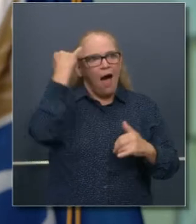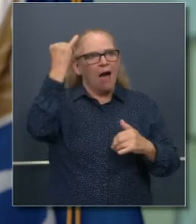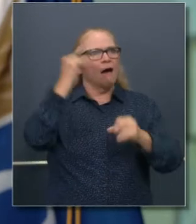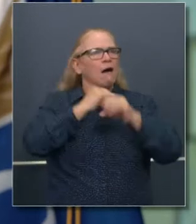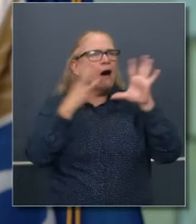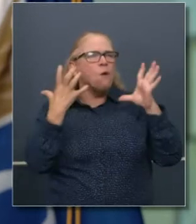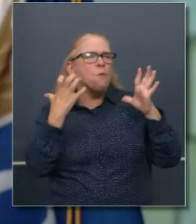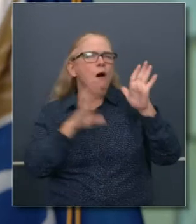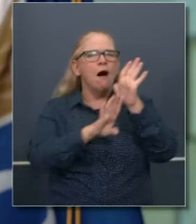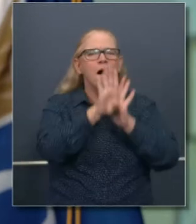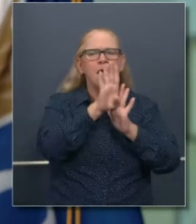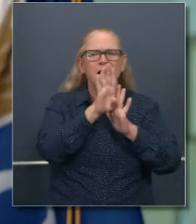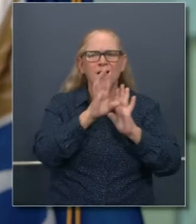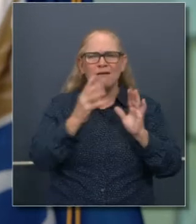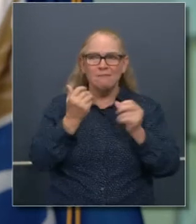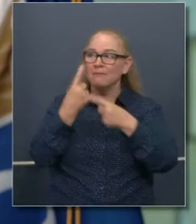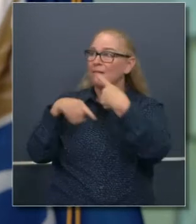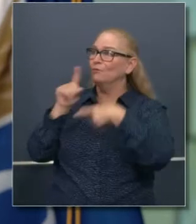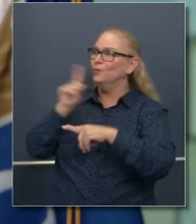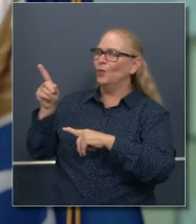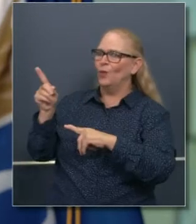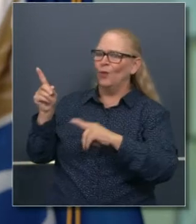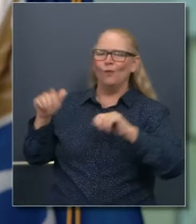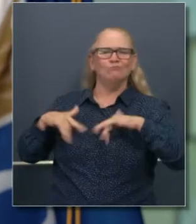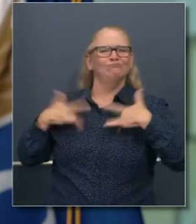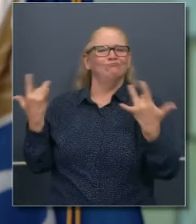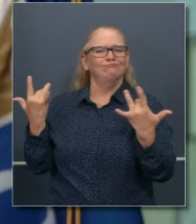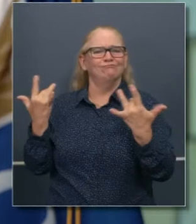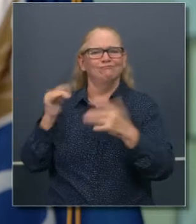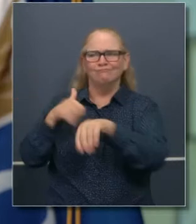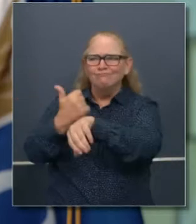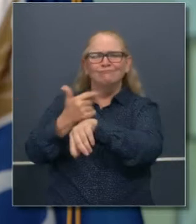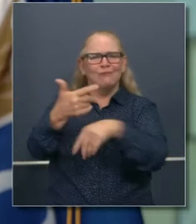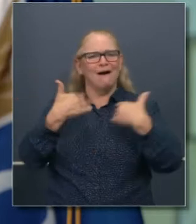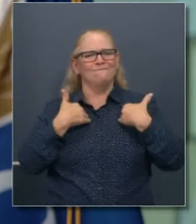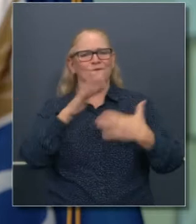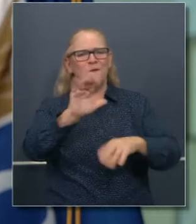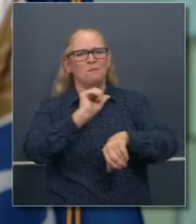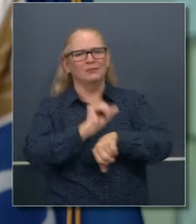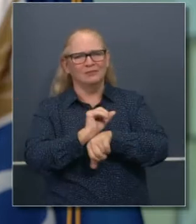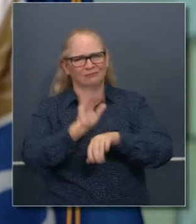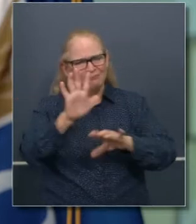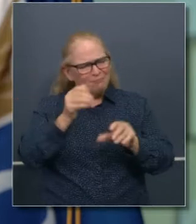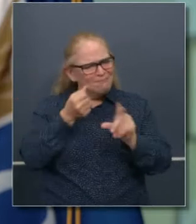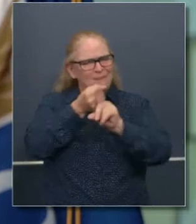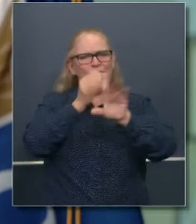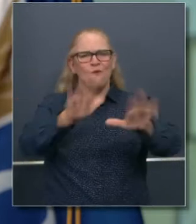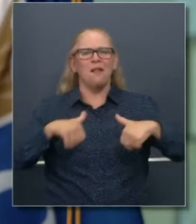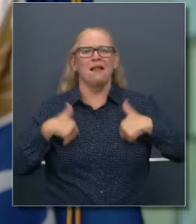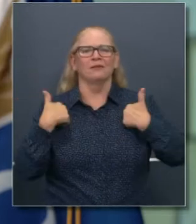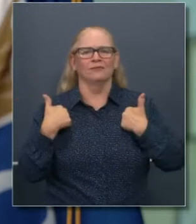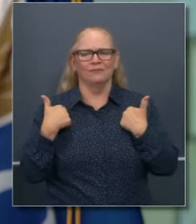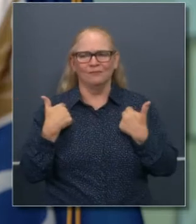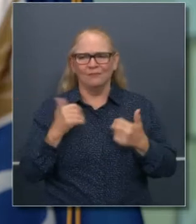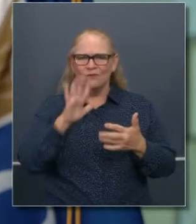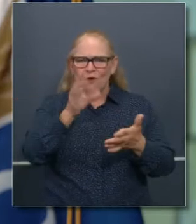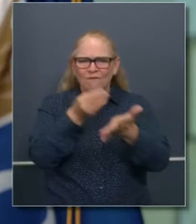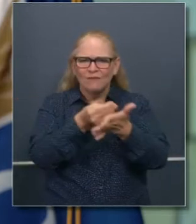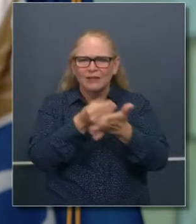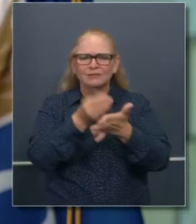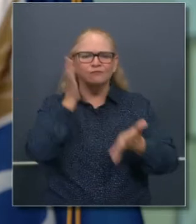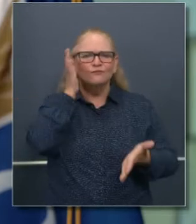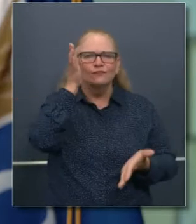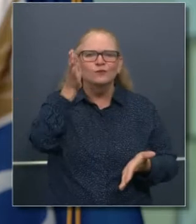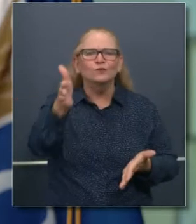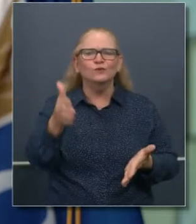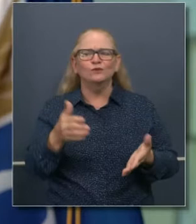y que pone sus sueños en fruición y ponen su vida en riesgo y su futuro